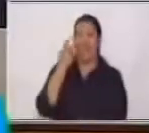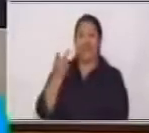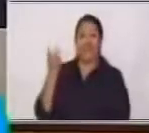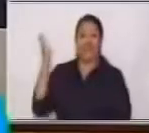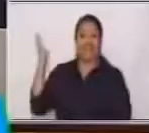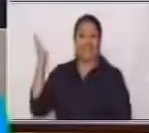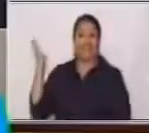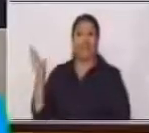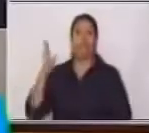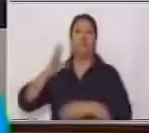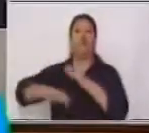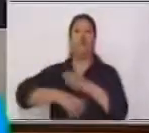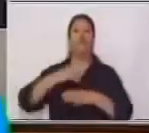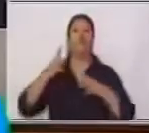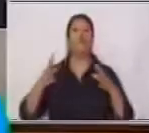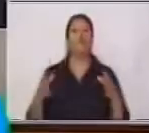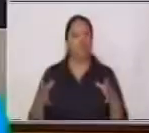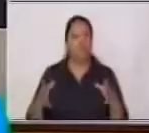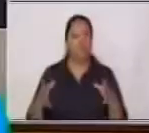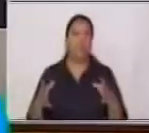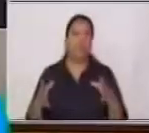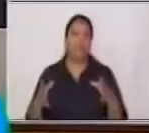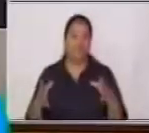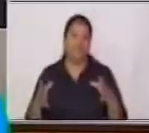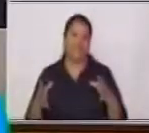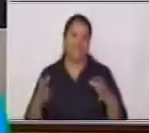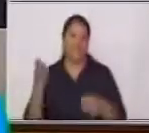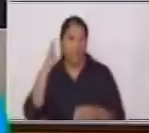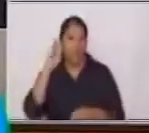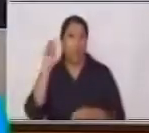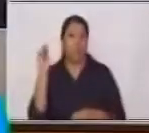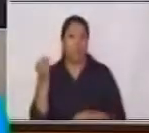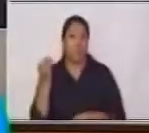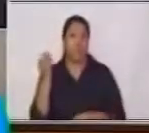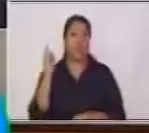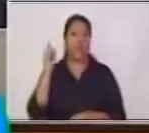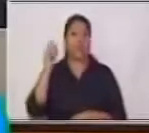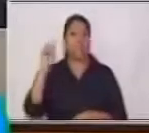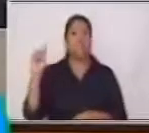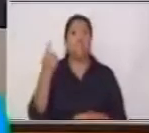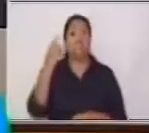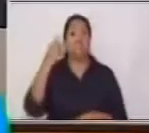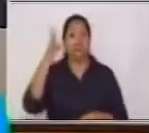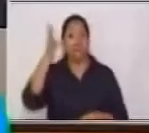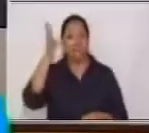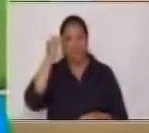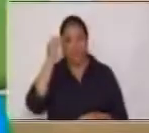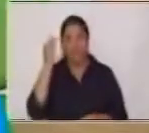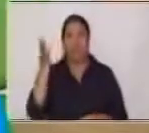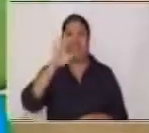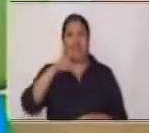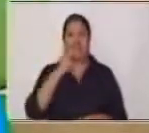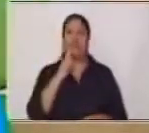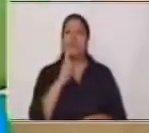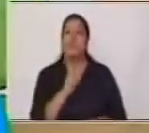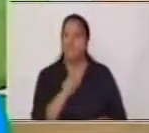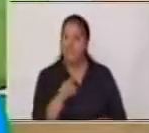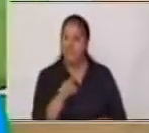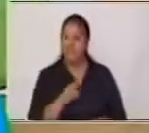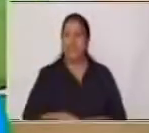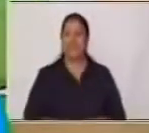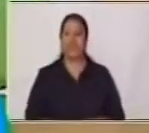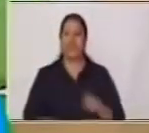Porque sobre ellas Son nuestras adivinanzas Vamos a ver Cuáles tenemos Tenemos un